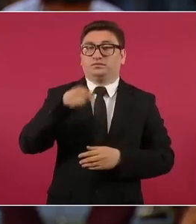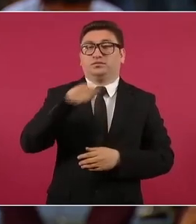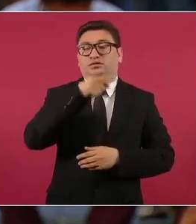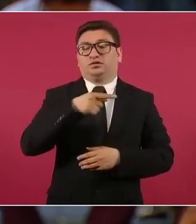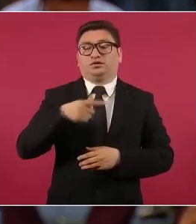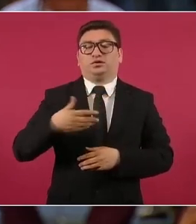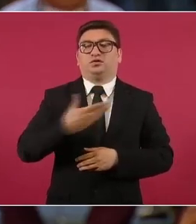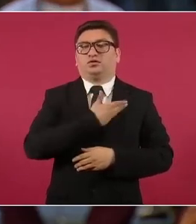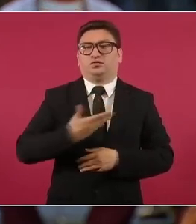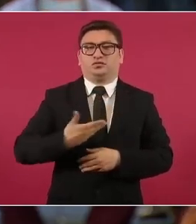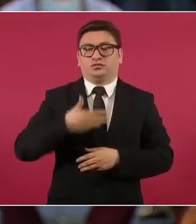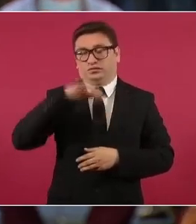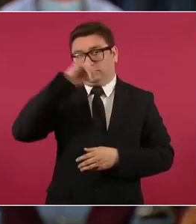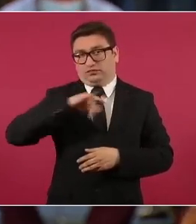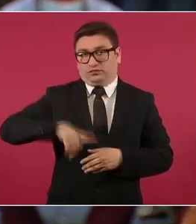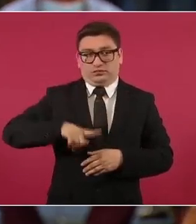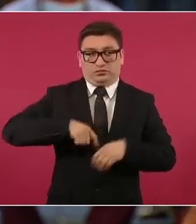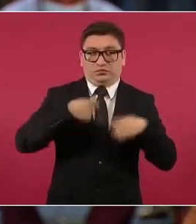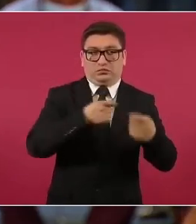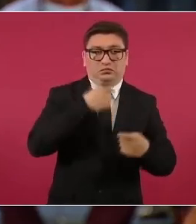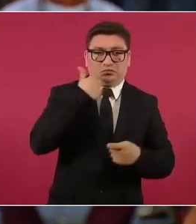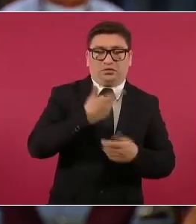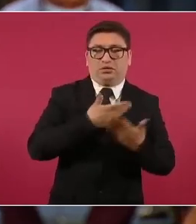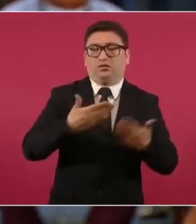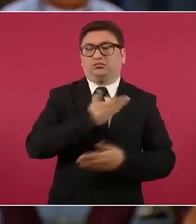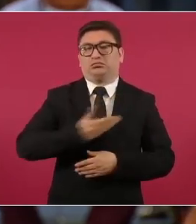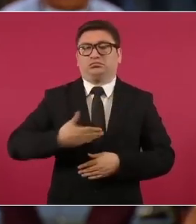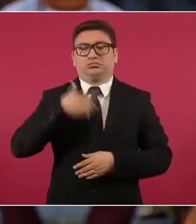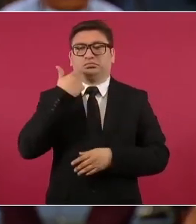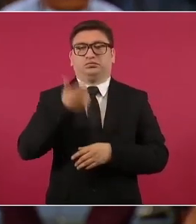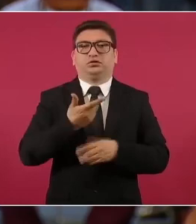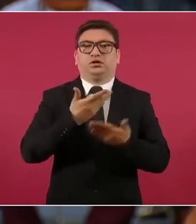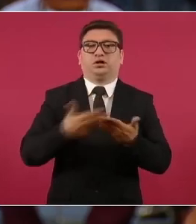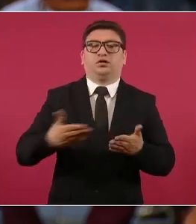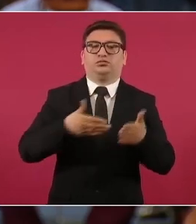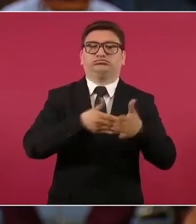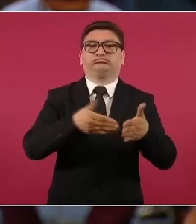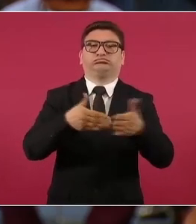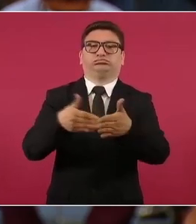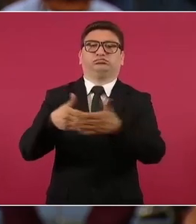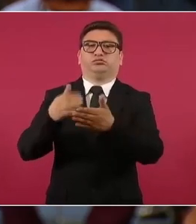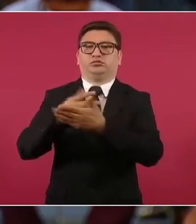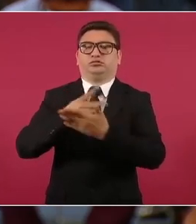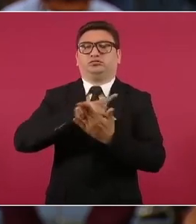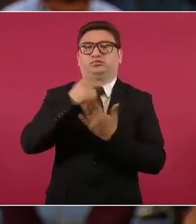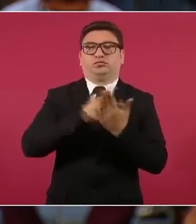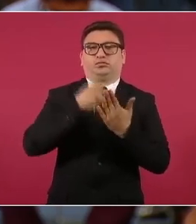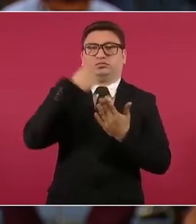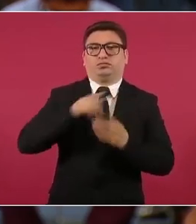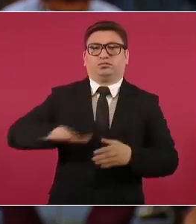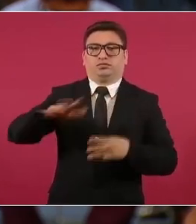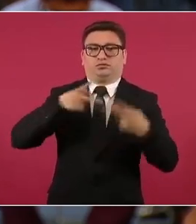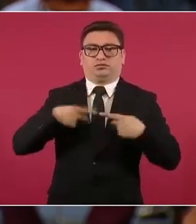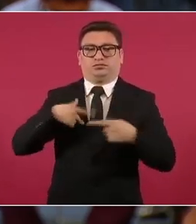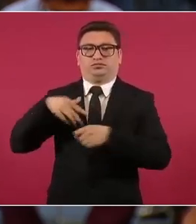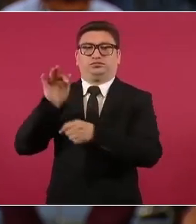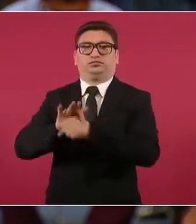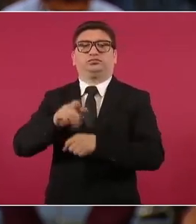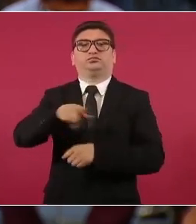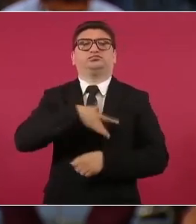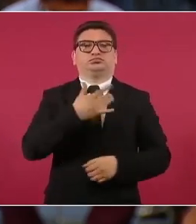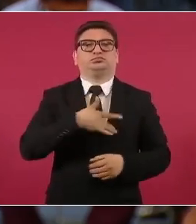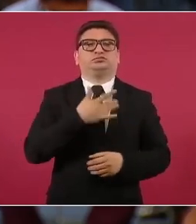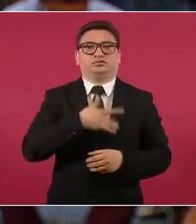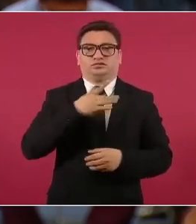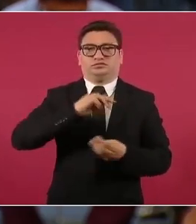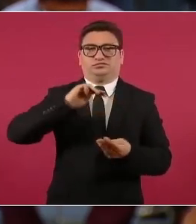jefatura de gobierno y después a la presidencia de la República. Y ahora para impedir que usted aplique políticas en favor del pueblo. ¿No le parece que esto es